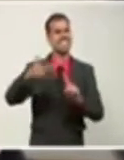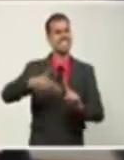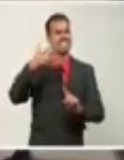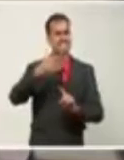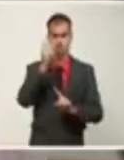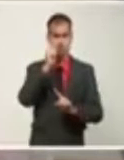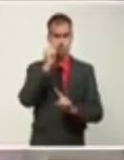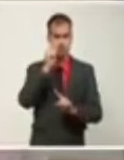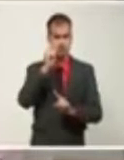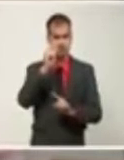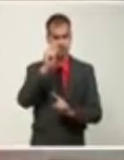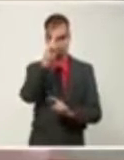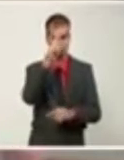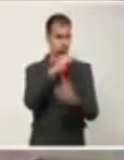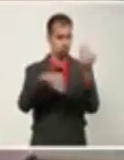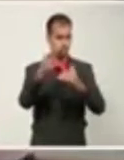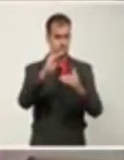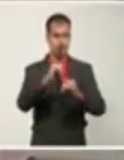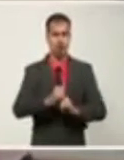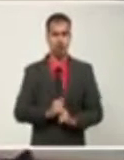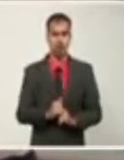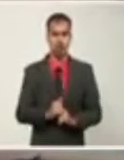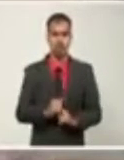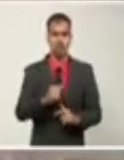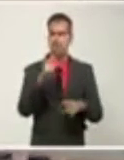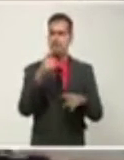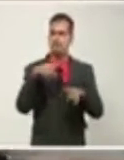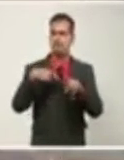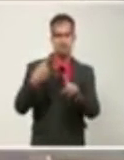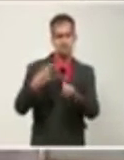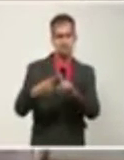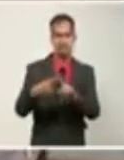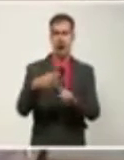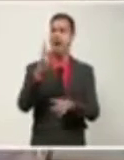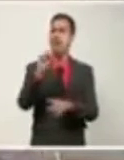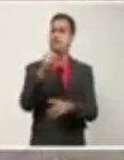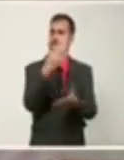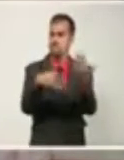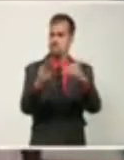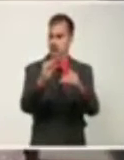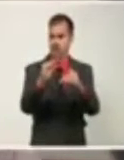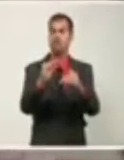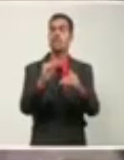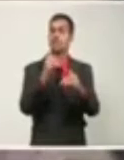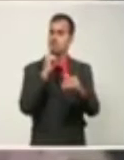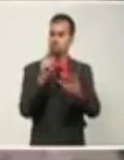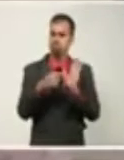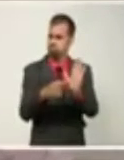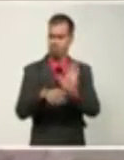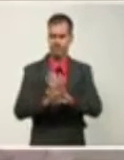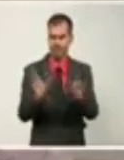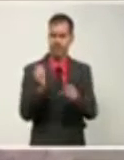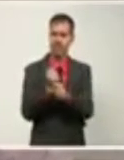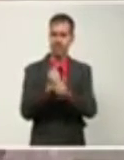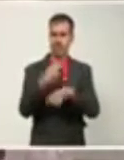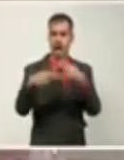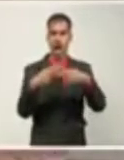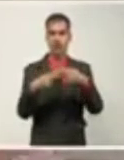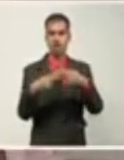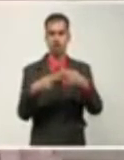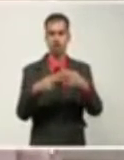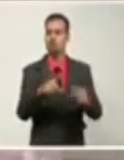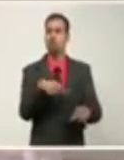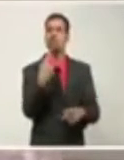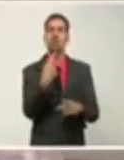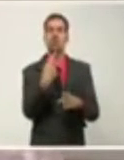los compañeros, tesis de maestría, se presentó en varios eventos, tiene varias publicaciones, o sea, que no es, en realidad es muy difícil esta tecnología copiarla, porque son